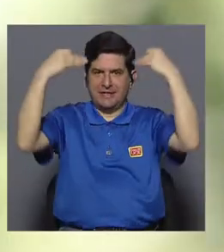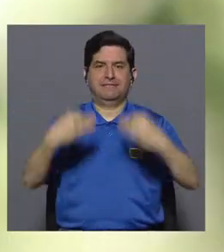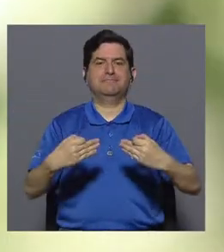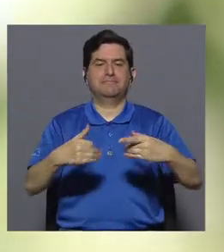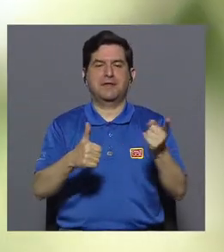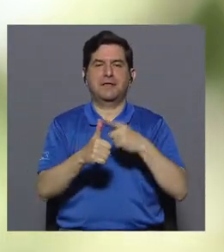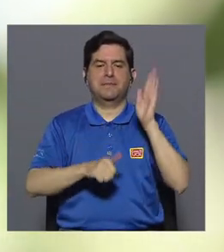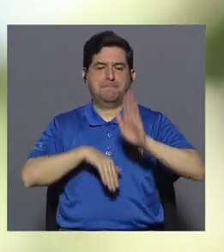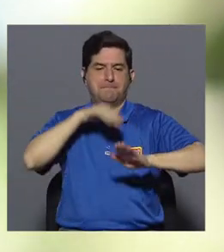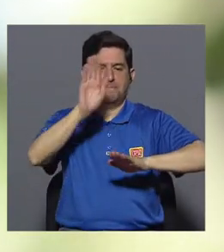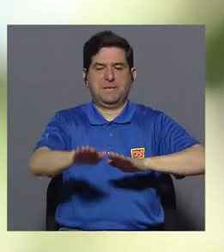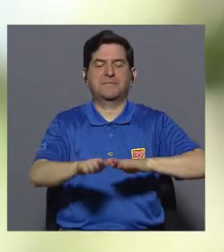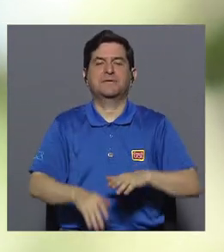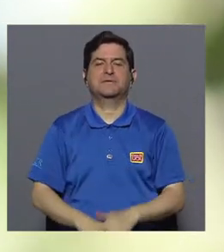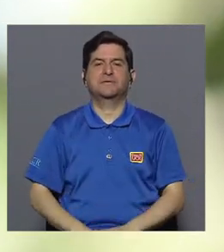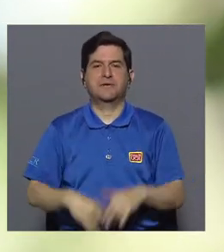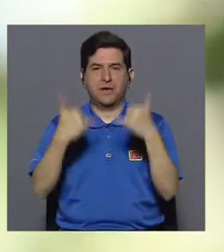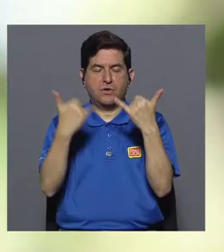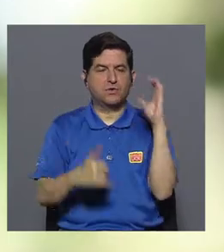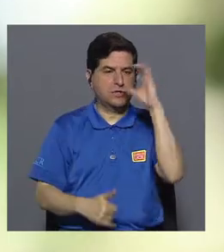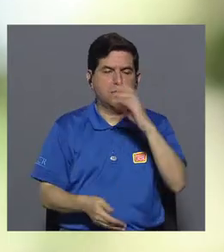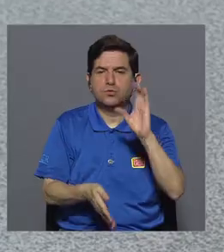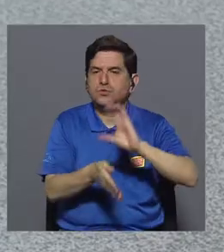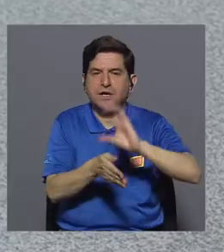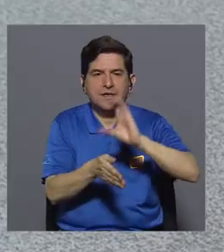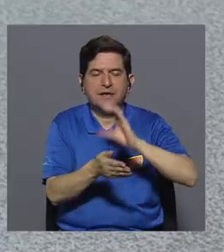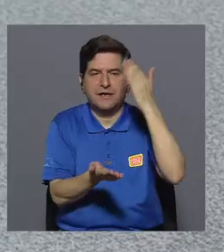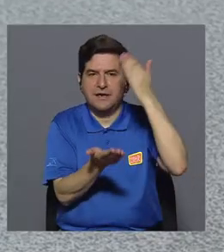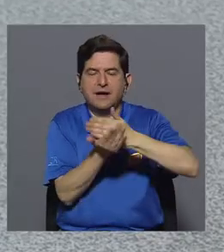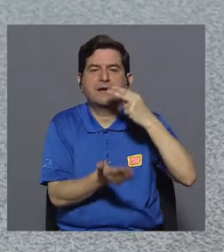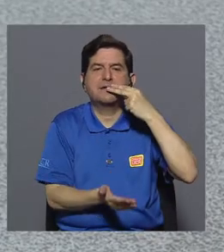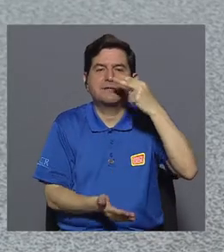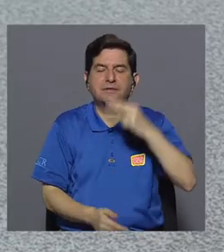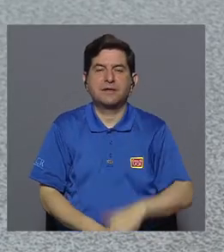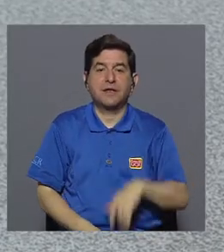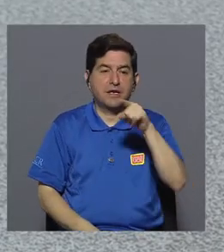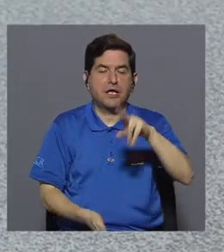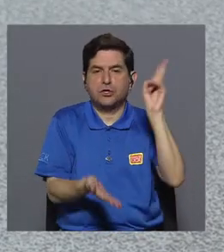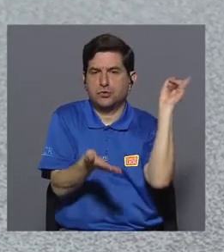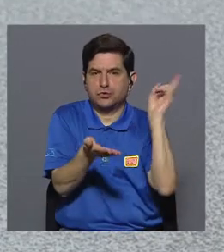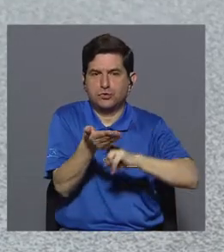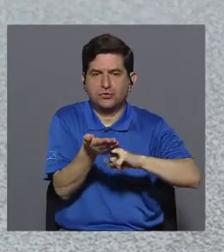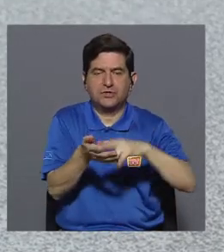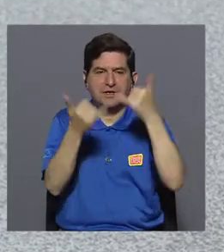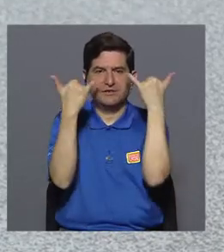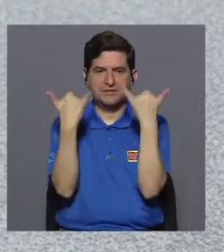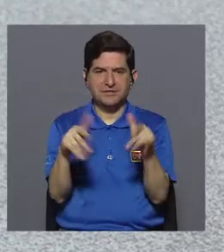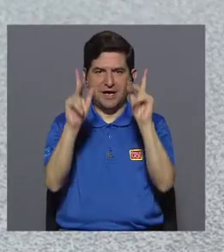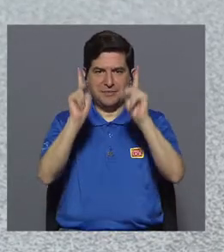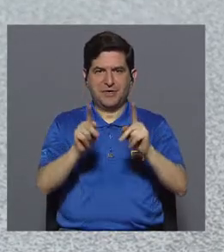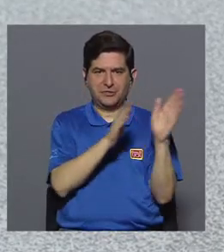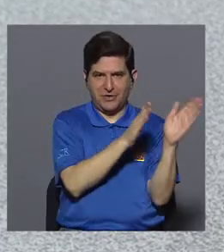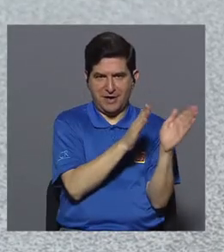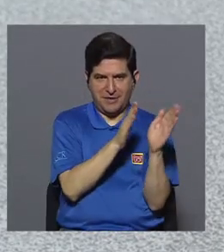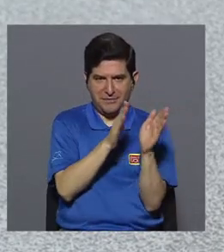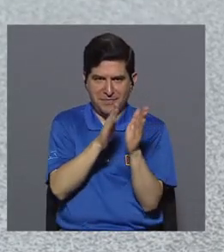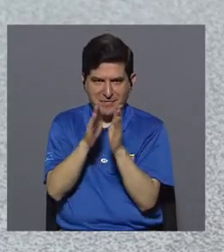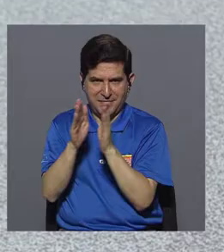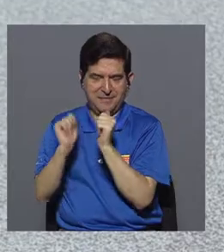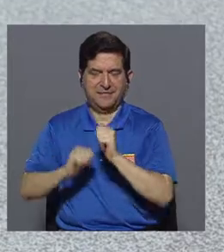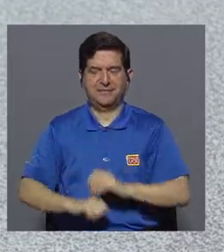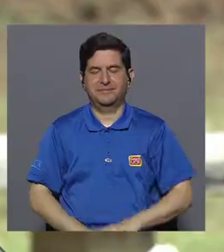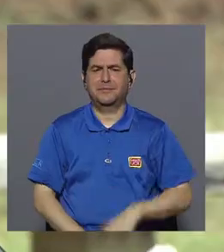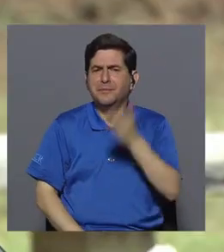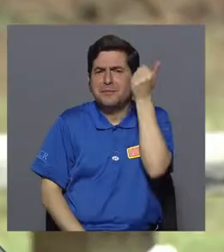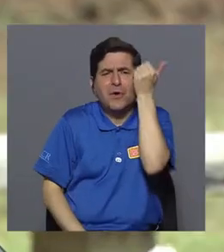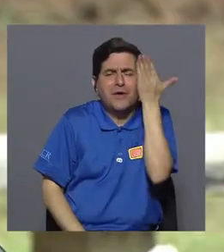paso. Con solo el hecho de buscar las clínicas de cesación de fumado e inscribirse, se dice que ya ellos están en esa etapa de preparación. ¿Por qué?